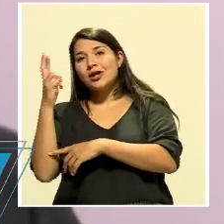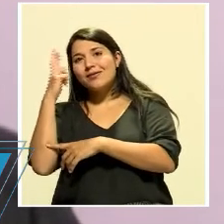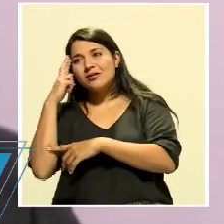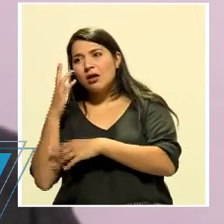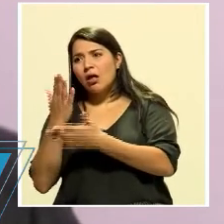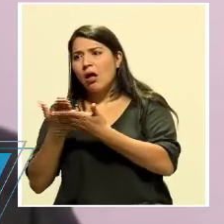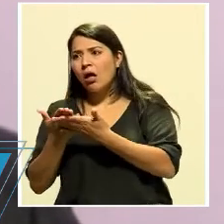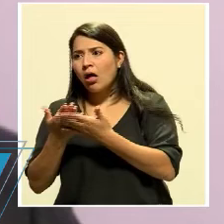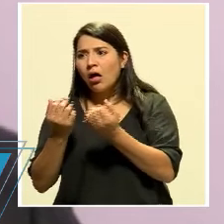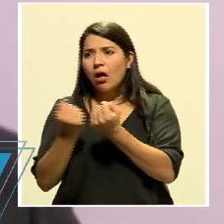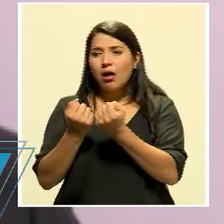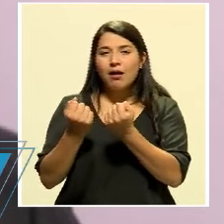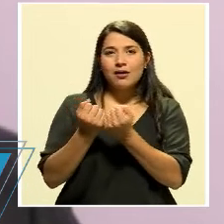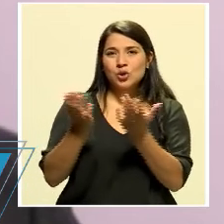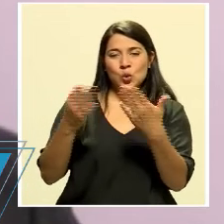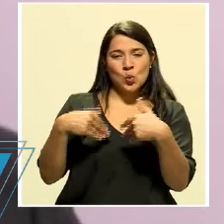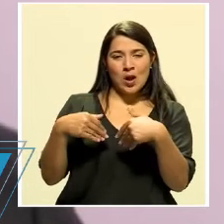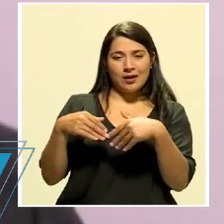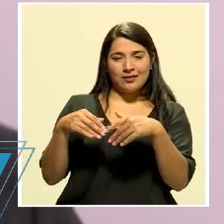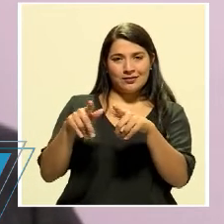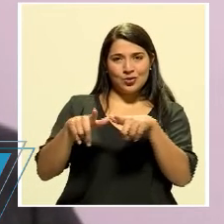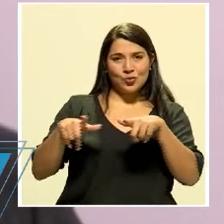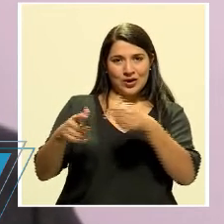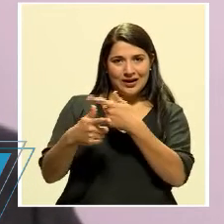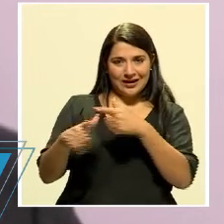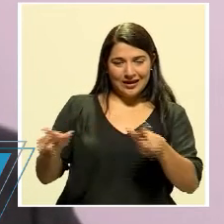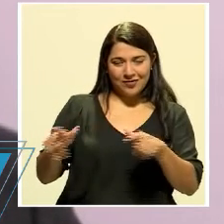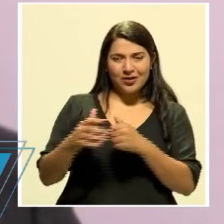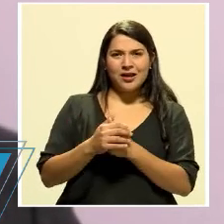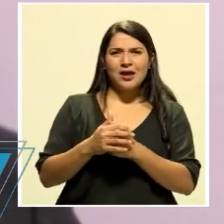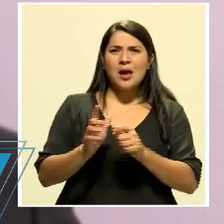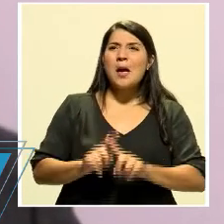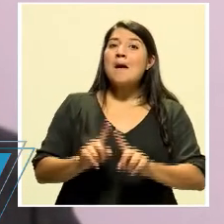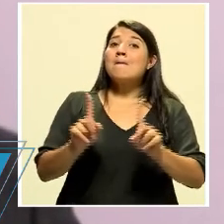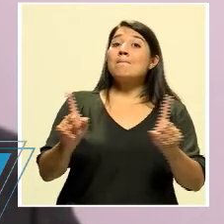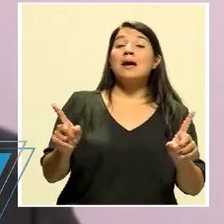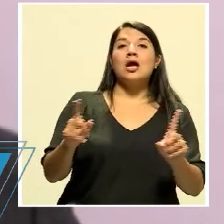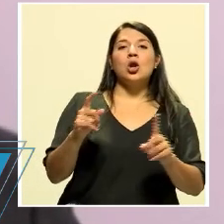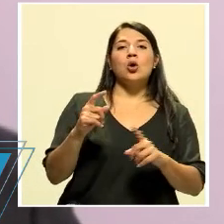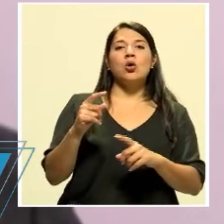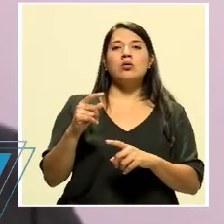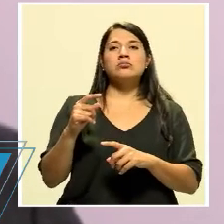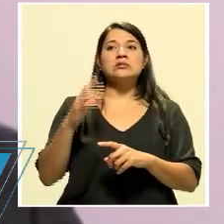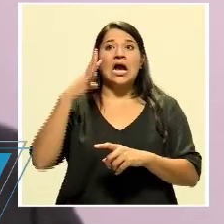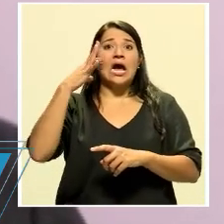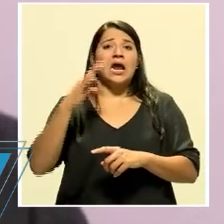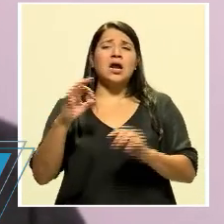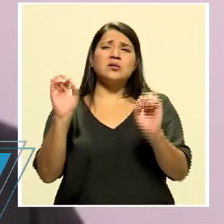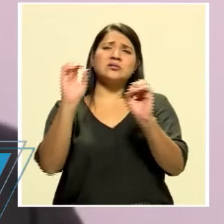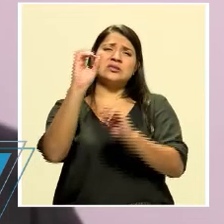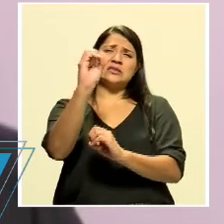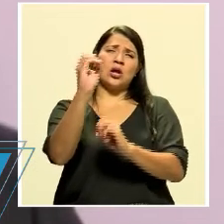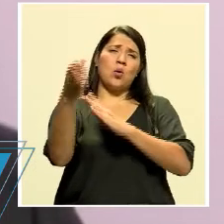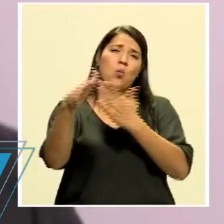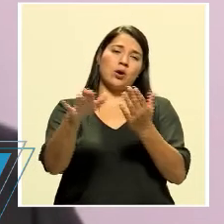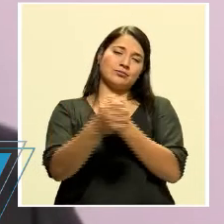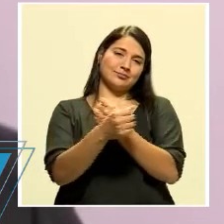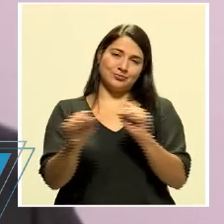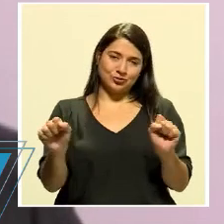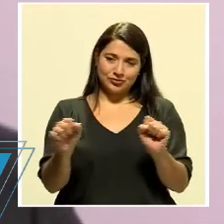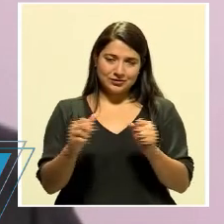Pero esa ha sido la consigna, o sea, yo aquí engañarse y decir que no íbamos a tener fallecimientos es imposible.